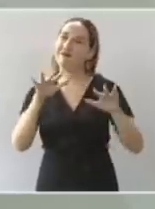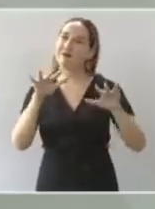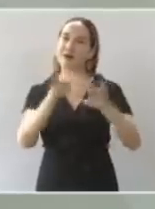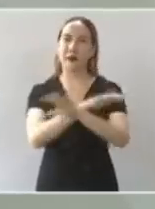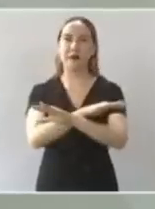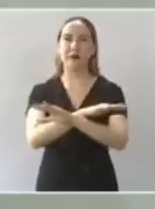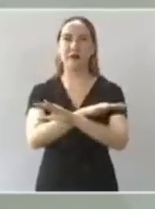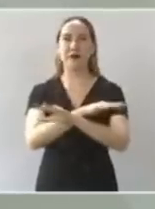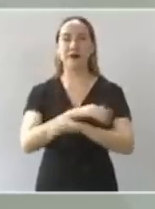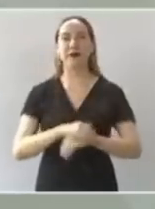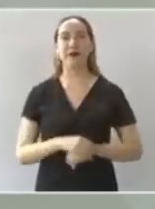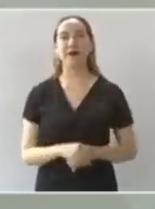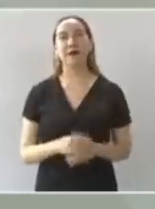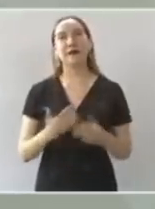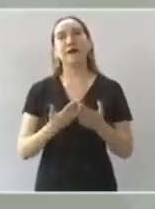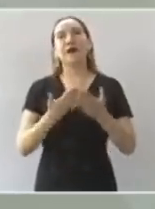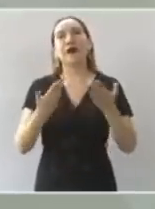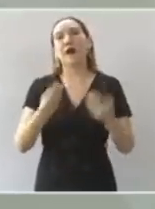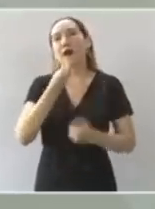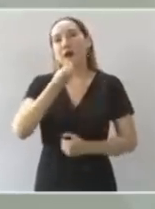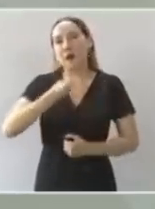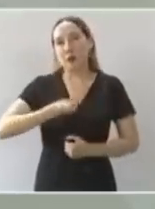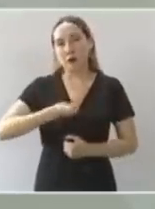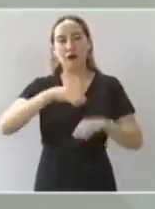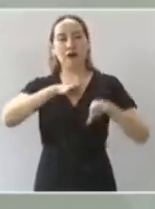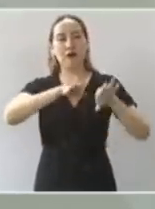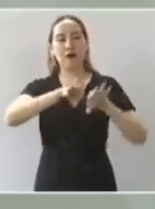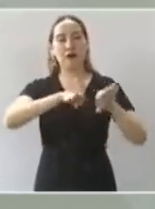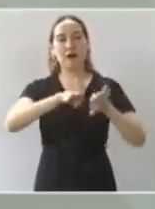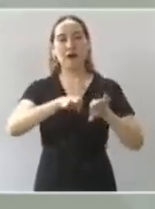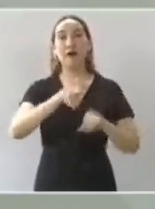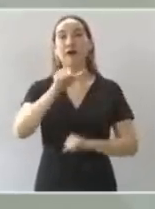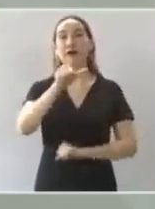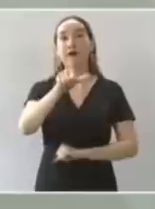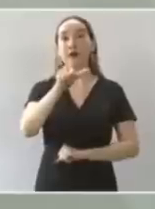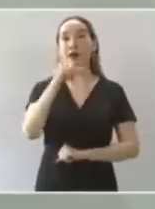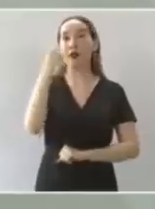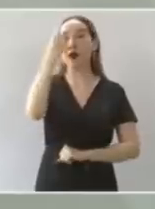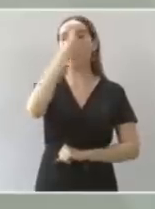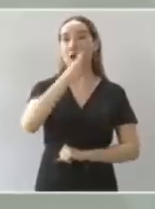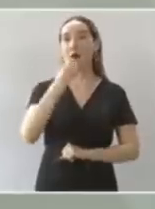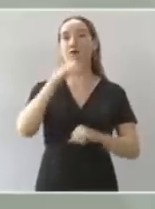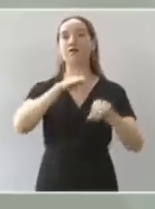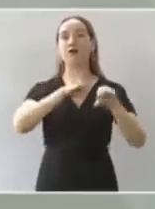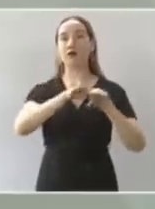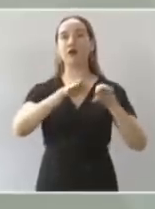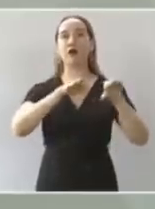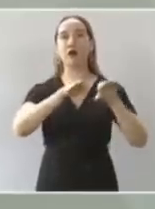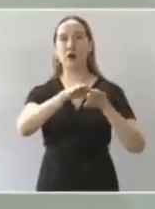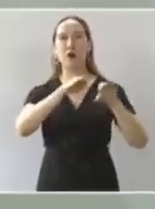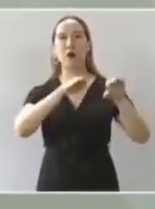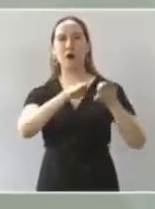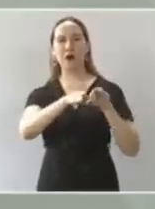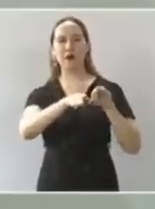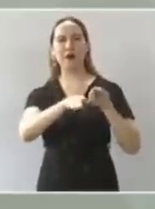vamos a dejarlo en 16 horas de trabajo. Y esto, ¿qué significa?